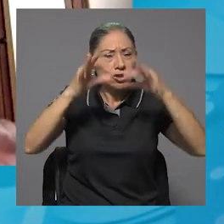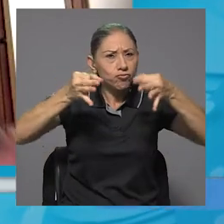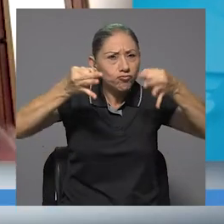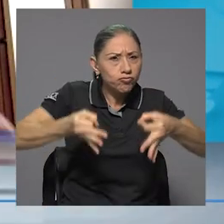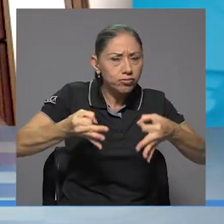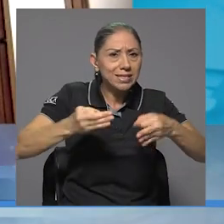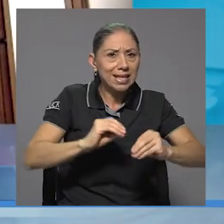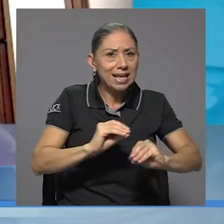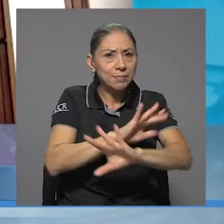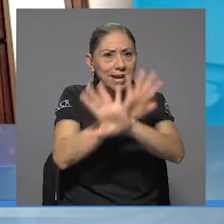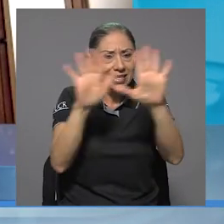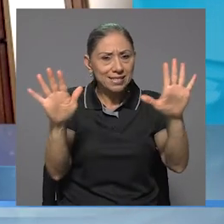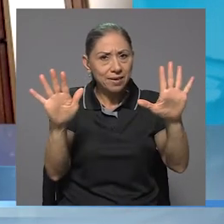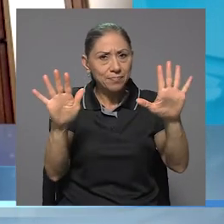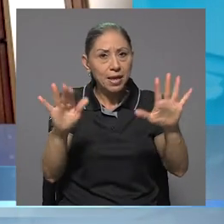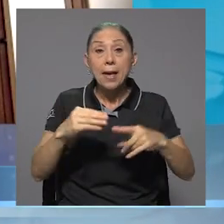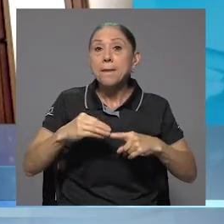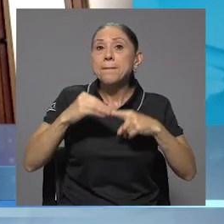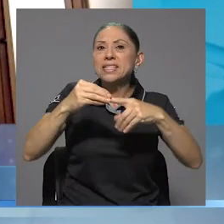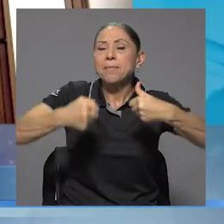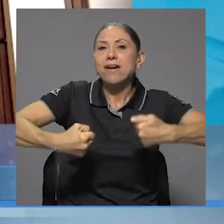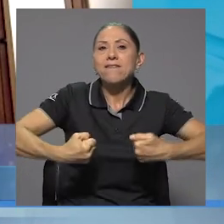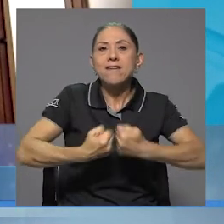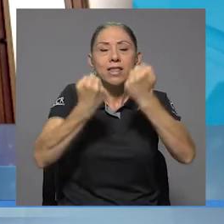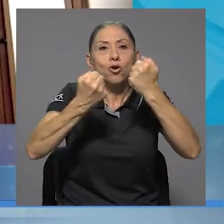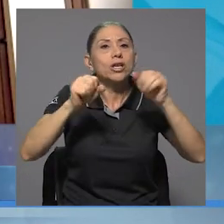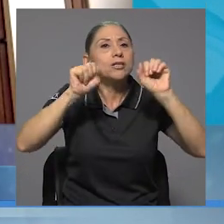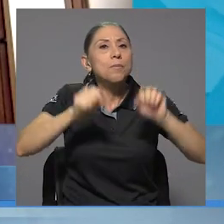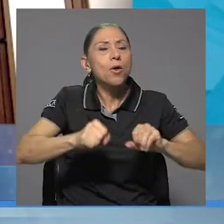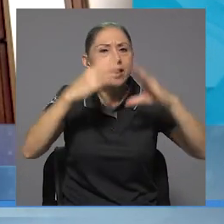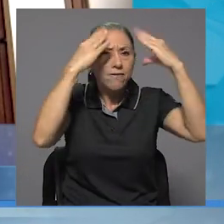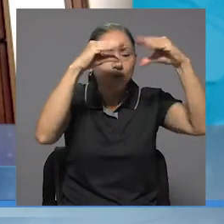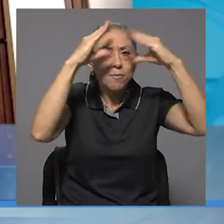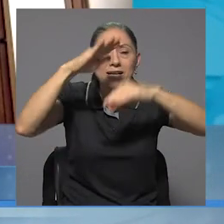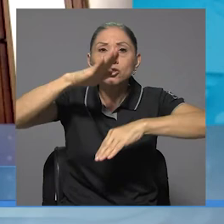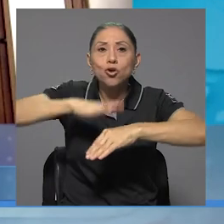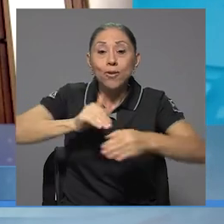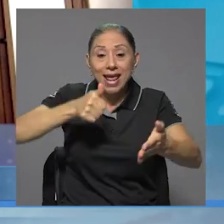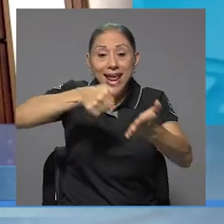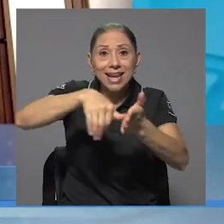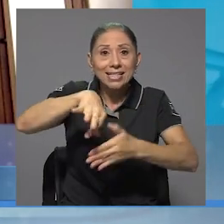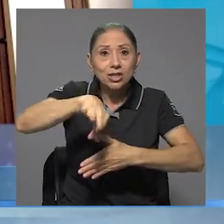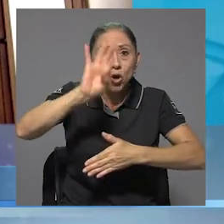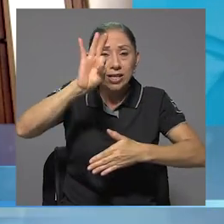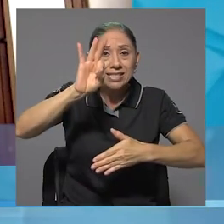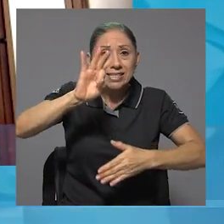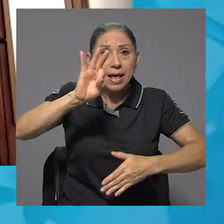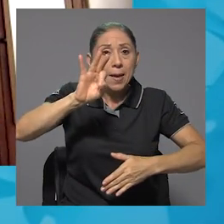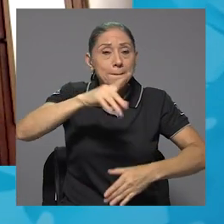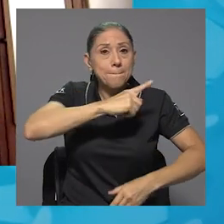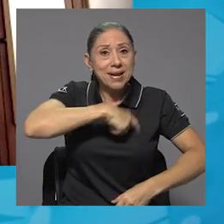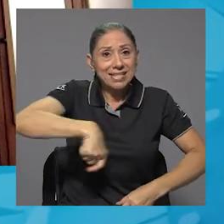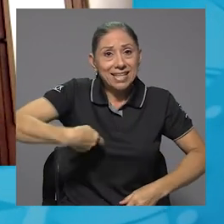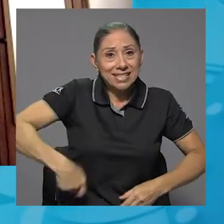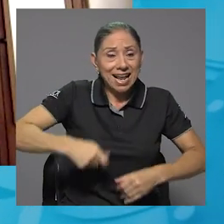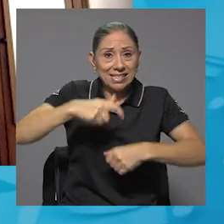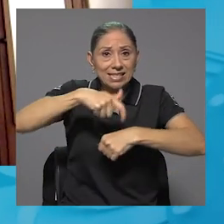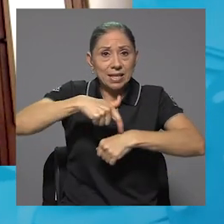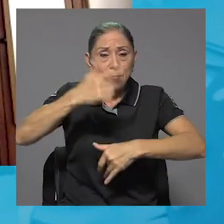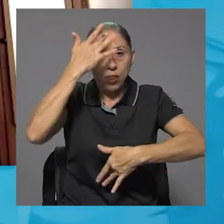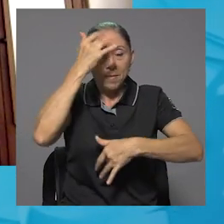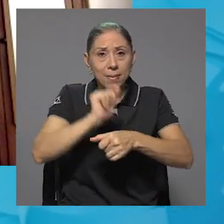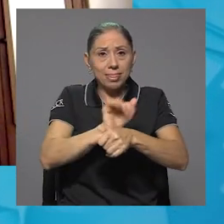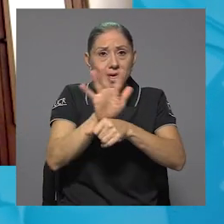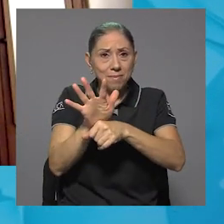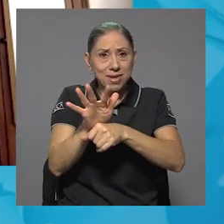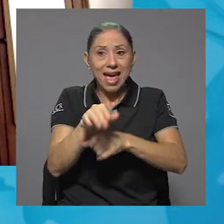nuestro principal reto será la cobertura de unas elecciones presidenciales durante la pandemia. Ambos son dos fenómenos donde la